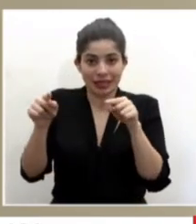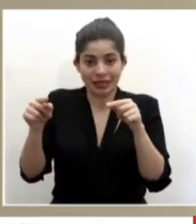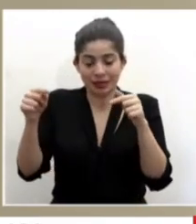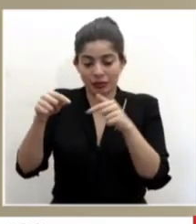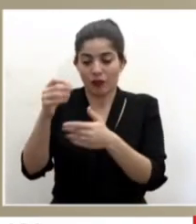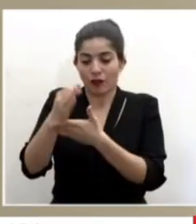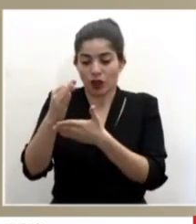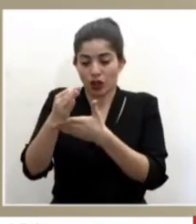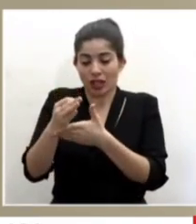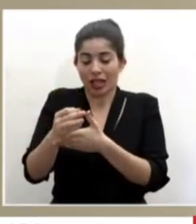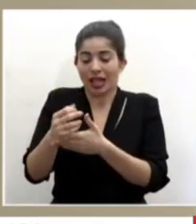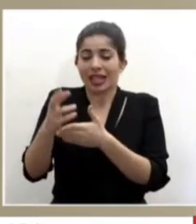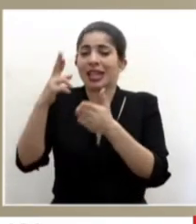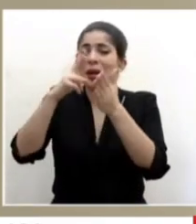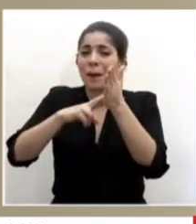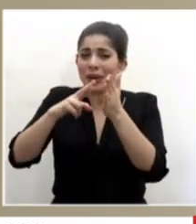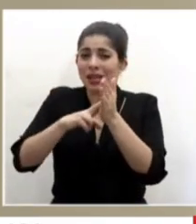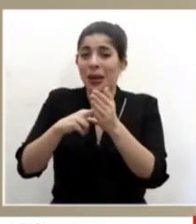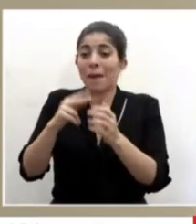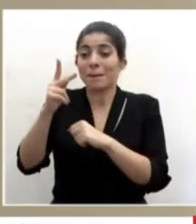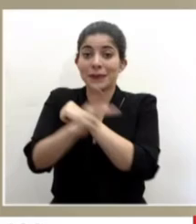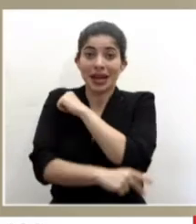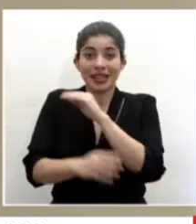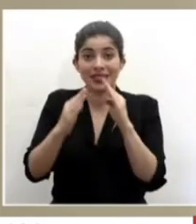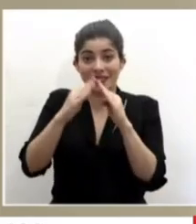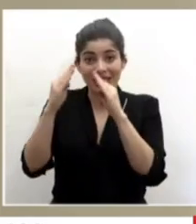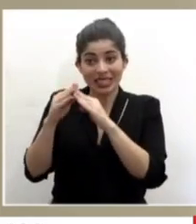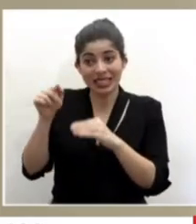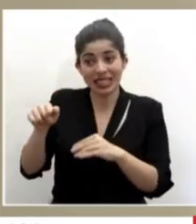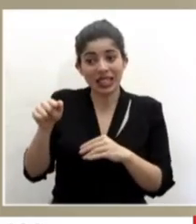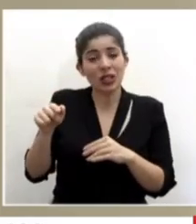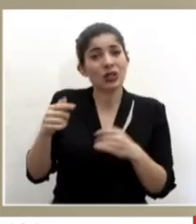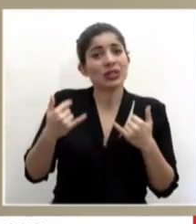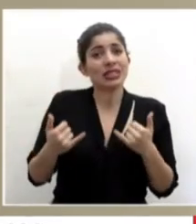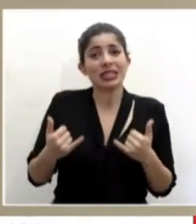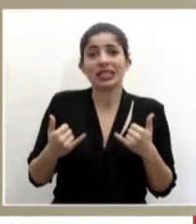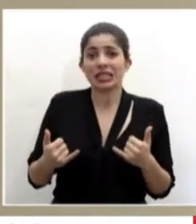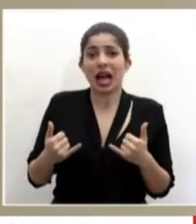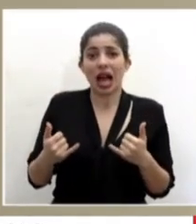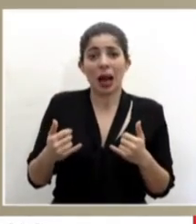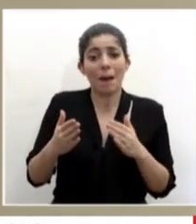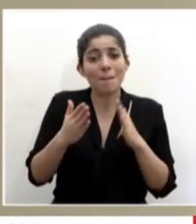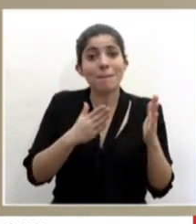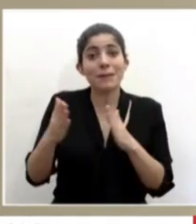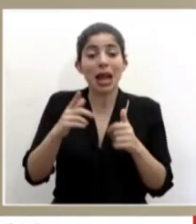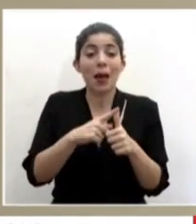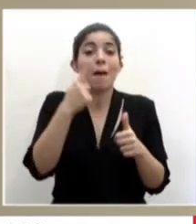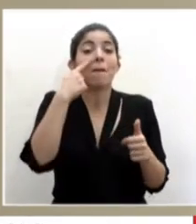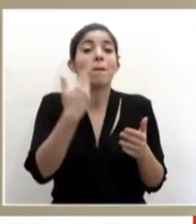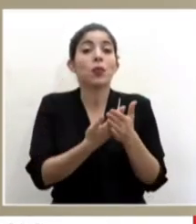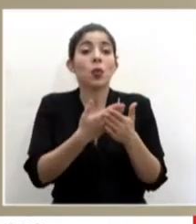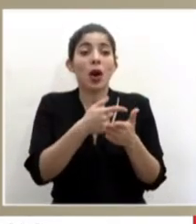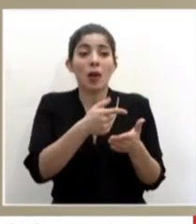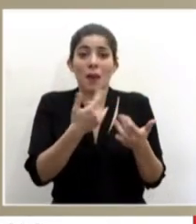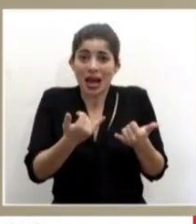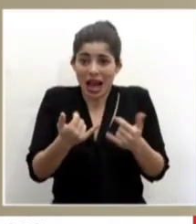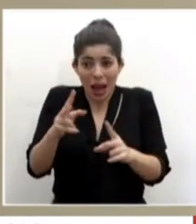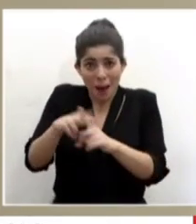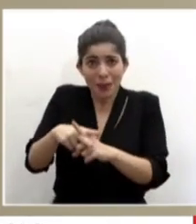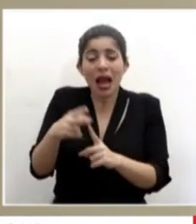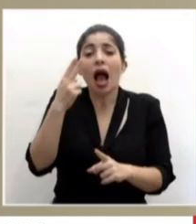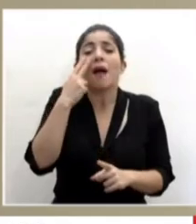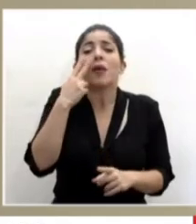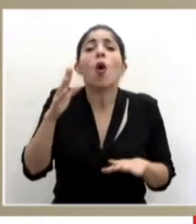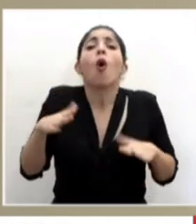a nuestros países vecinos, empecemos a ya activar el plan piloto. Veamos cómo nos va.